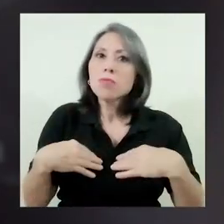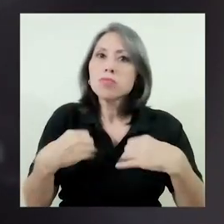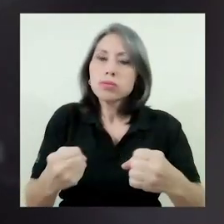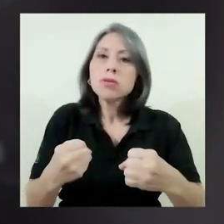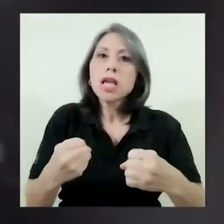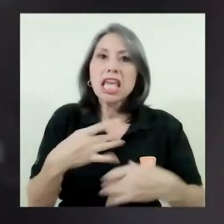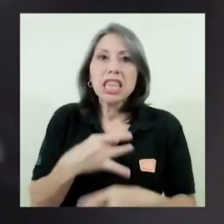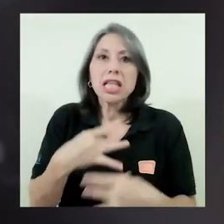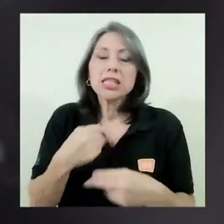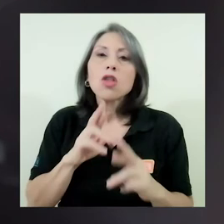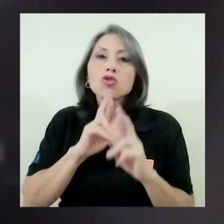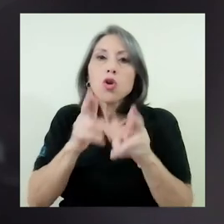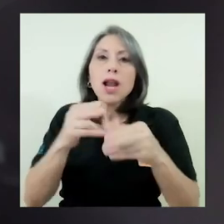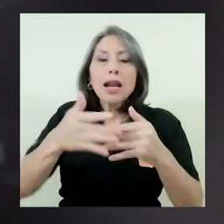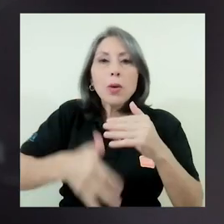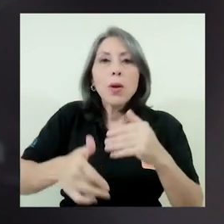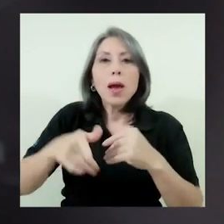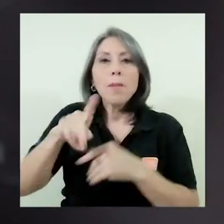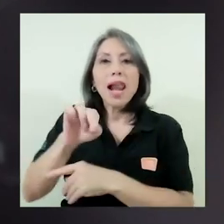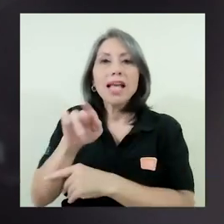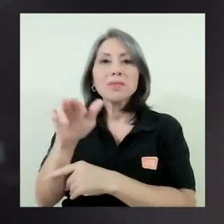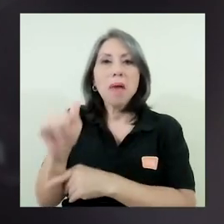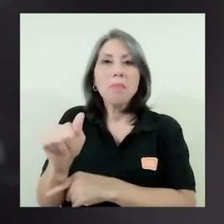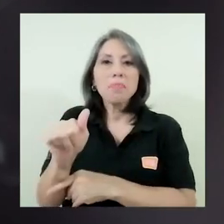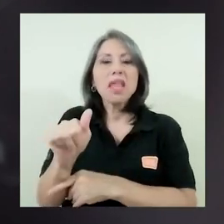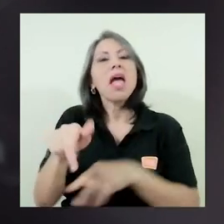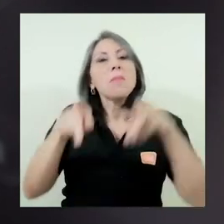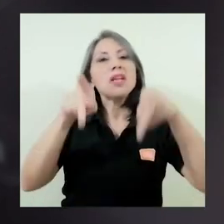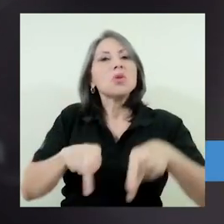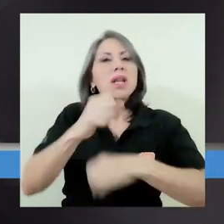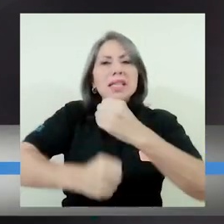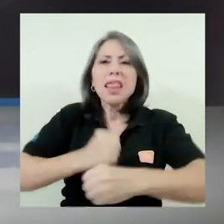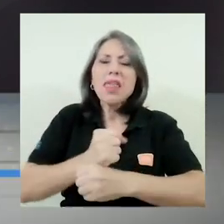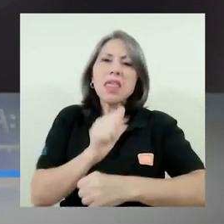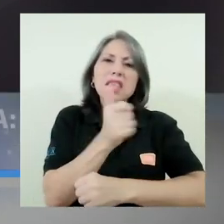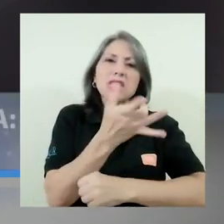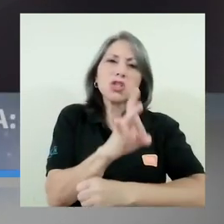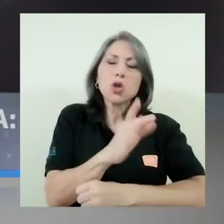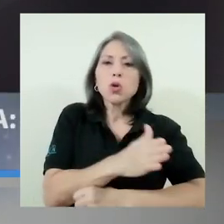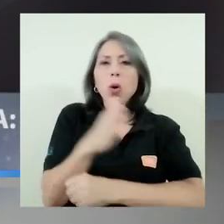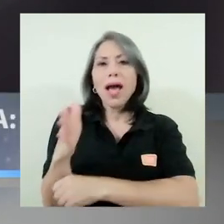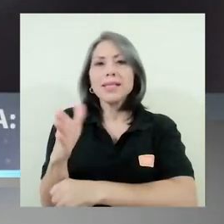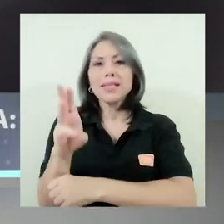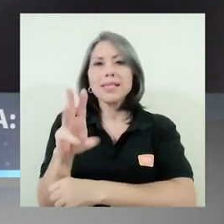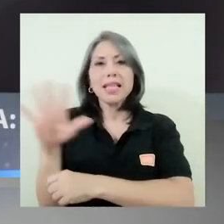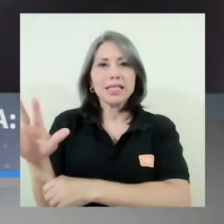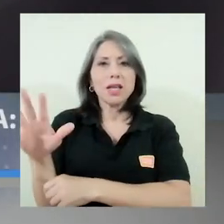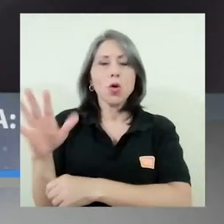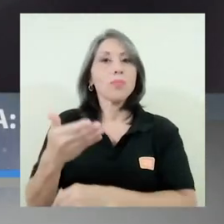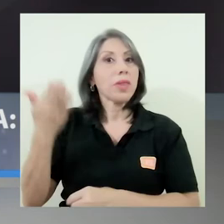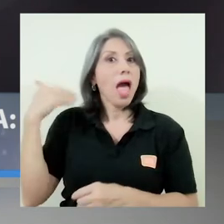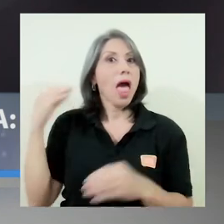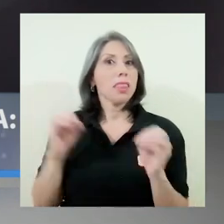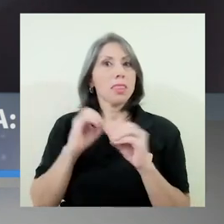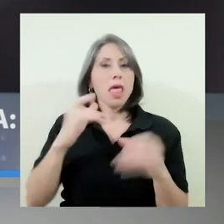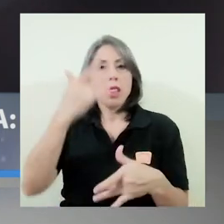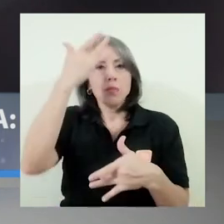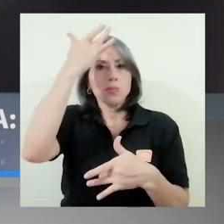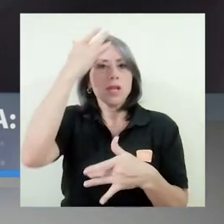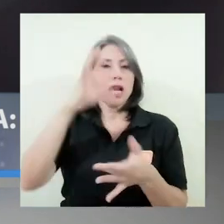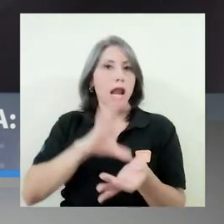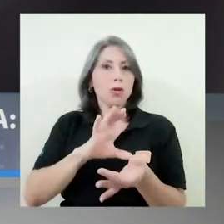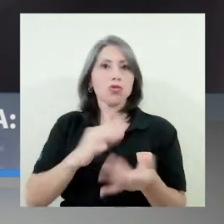donar plasma es que sean personas entre los 18 y 65 años de edad, sin antecedentes clínicos,